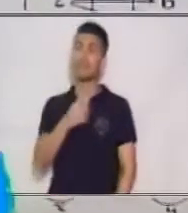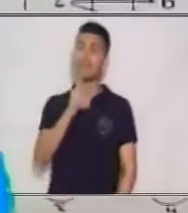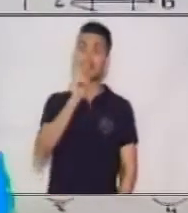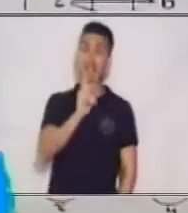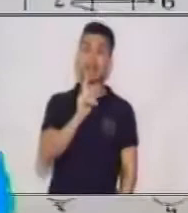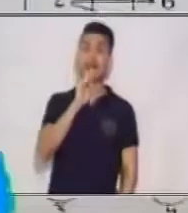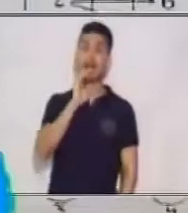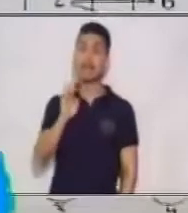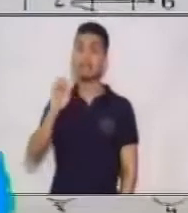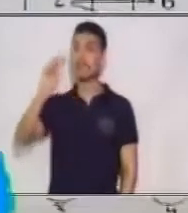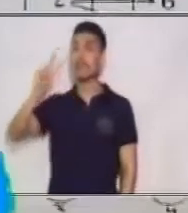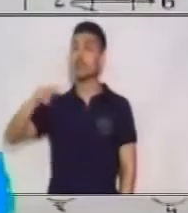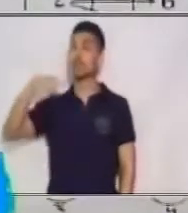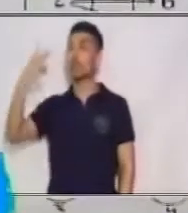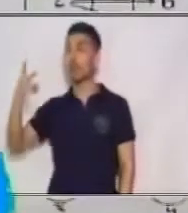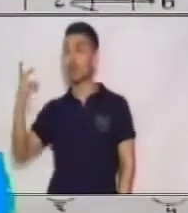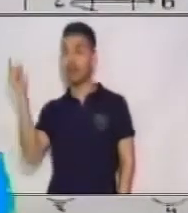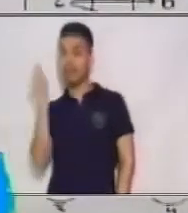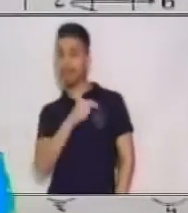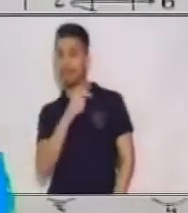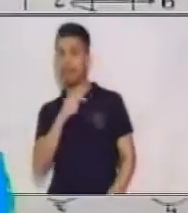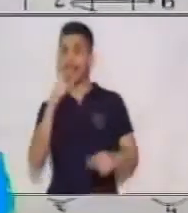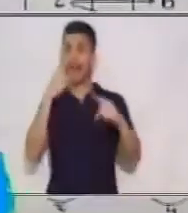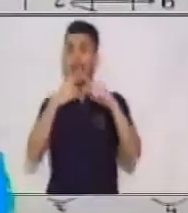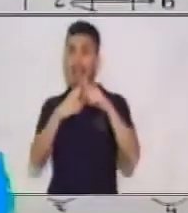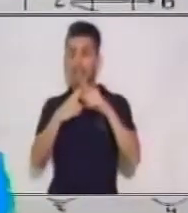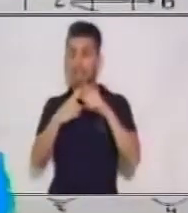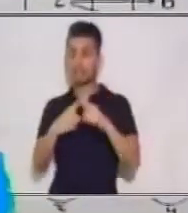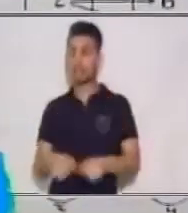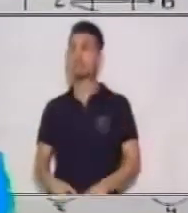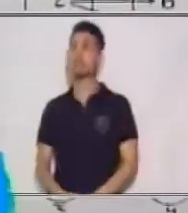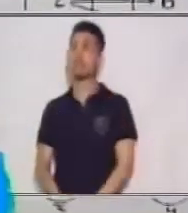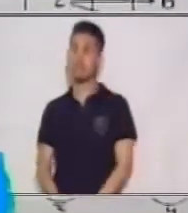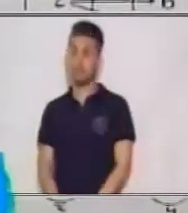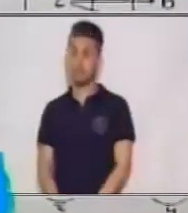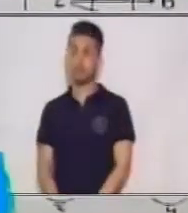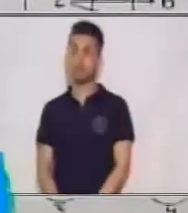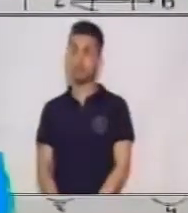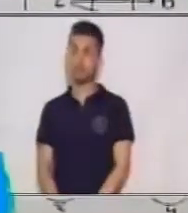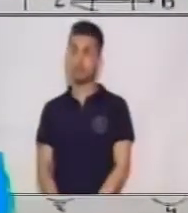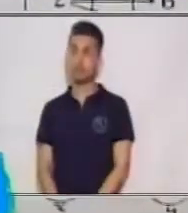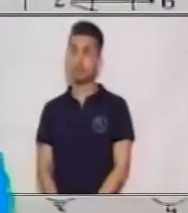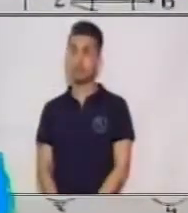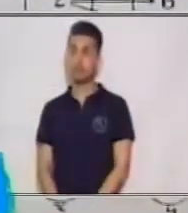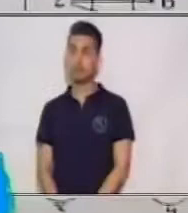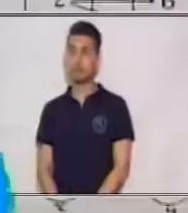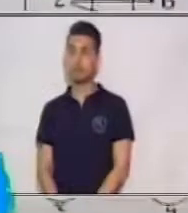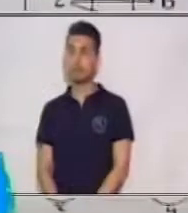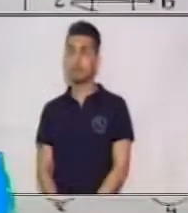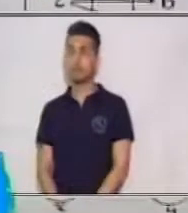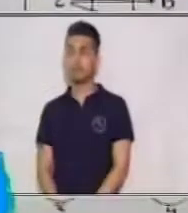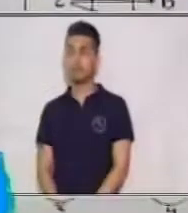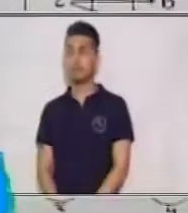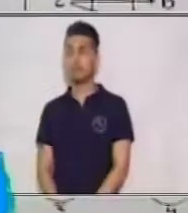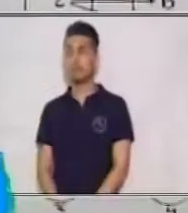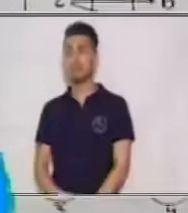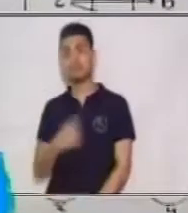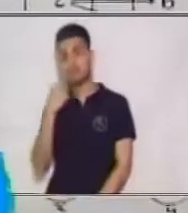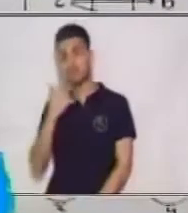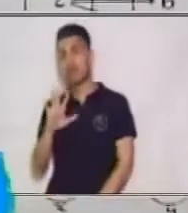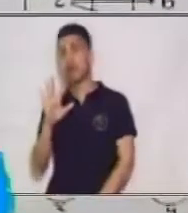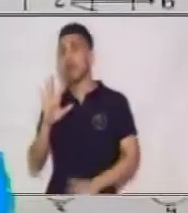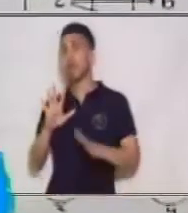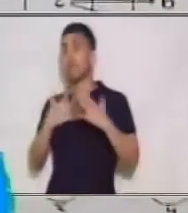es el doble de X. Ahora veamos. Busquemos qué parejas ordenadas se pueden